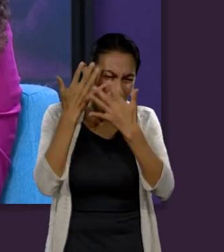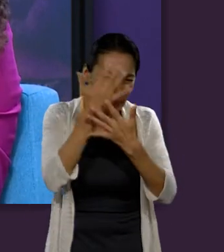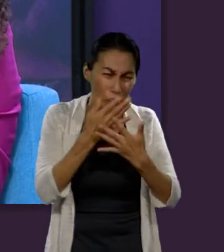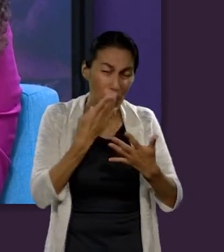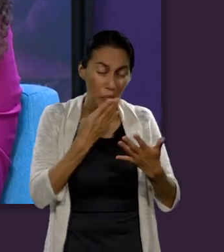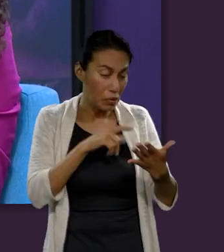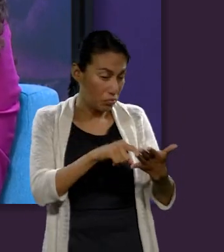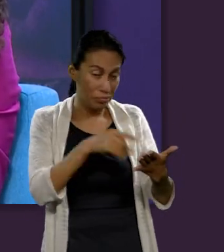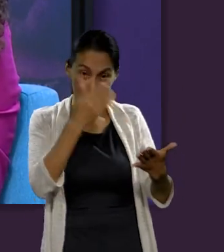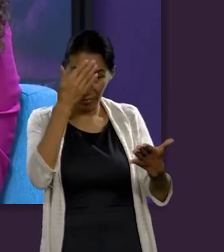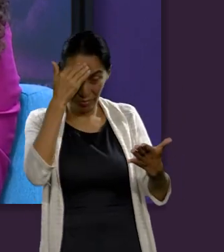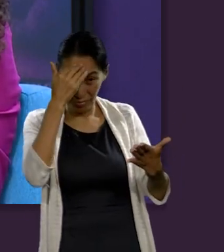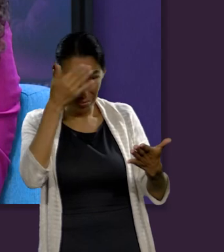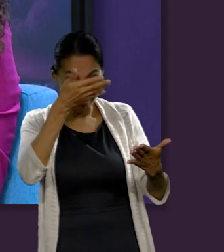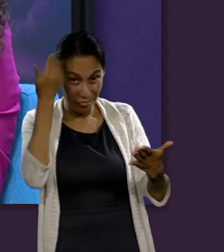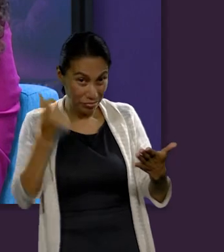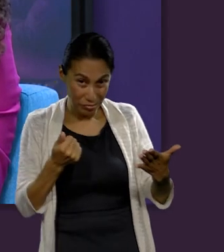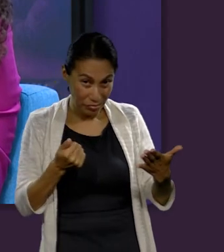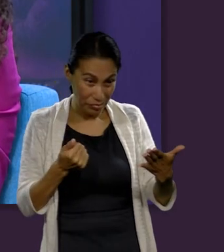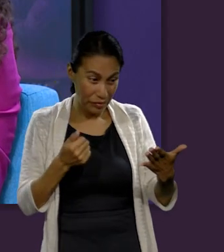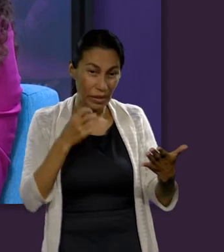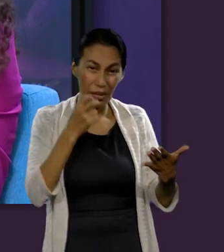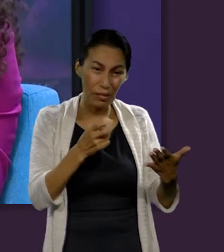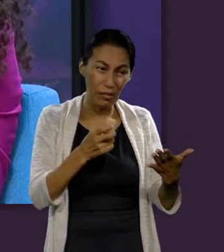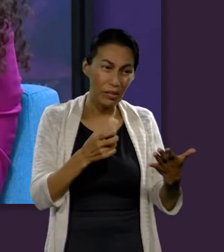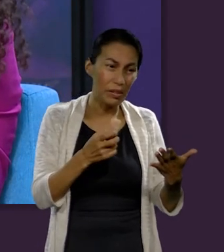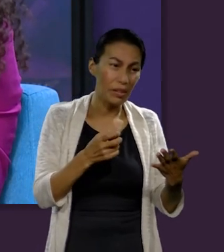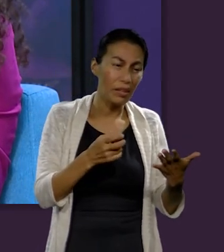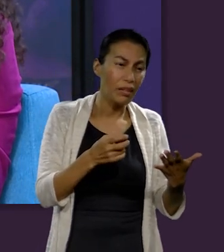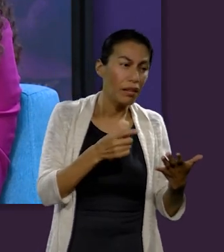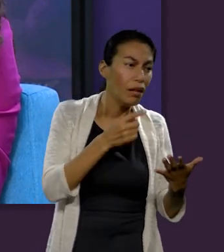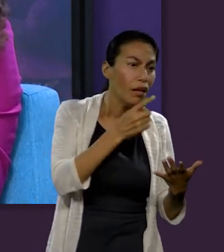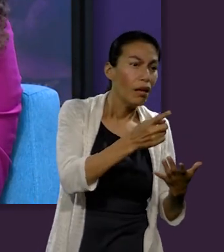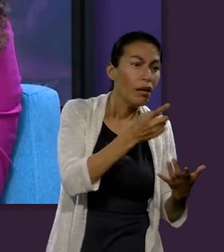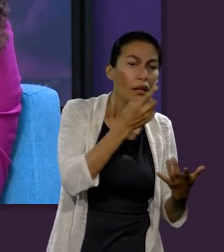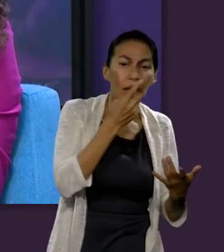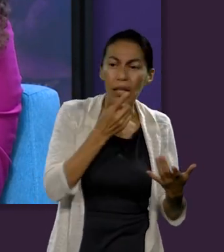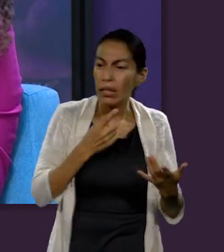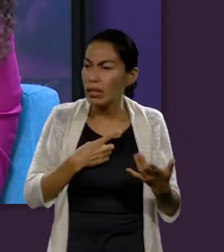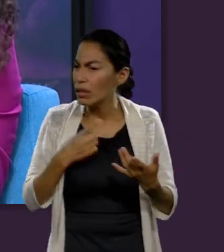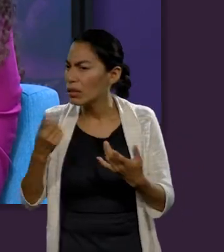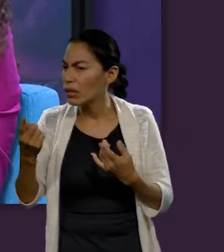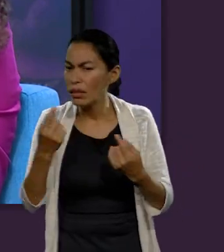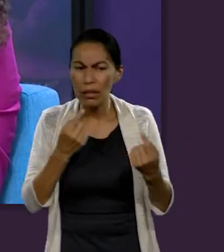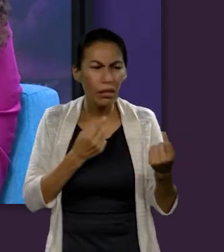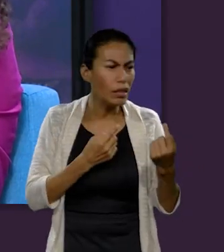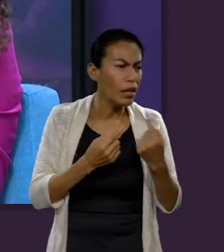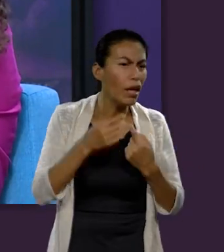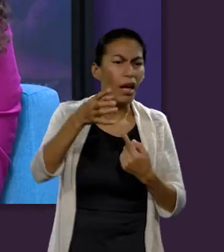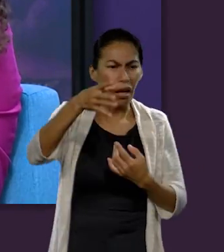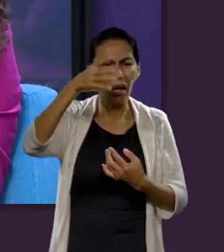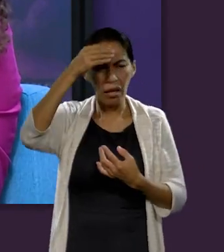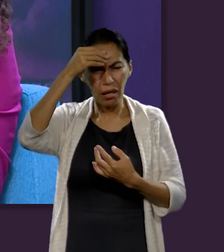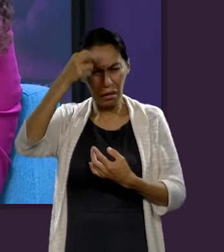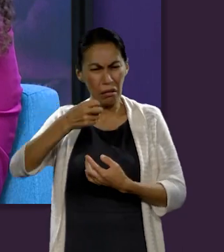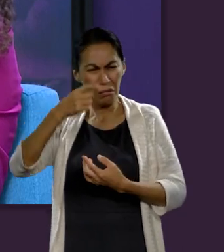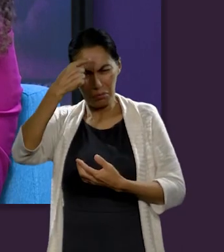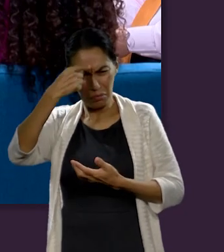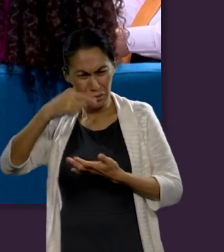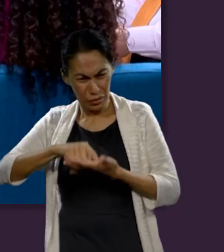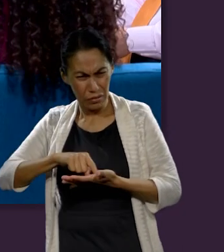claro de qué es lo que dice realmente la palabra Dios vamos a intentar llenar como esos vacíos con aquello que mejor calce